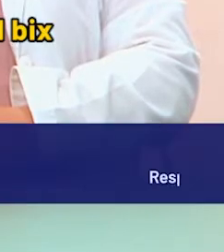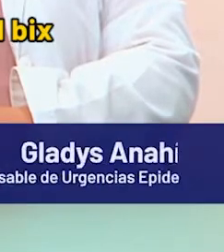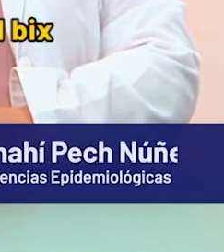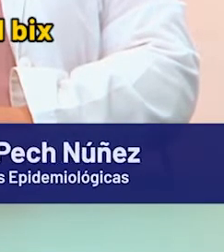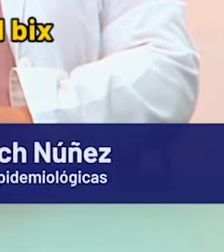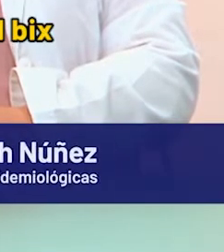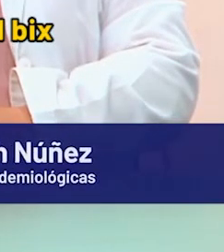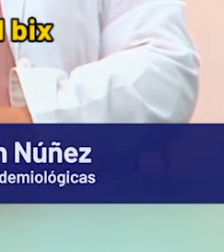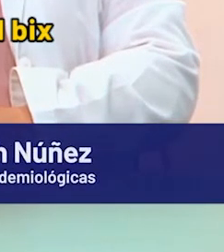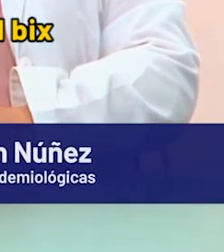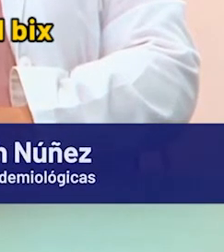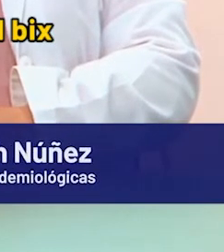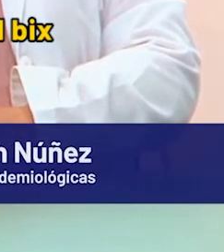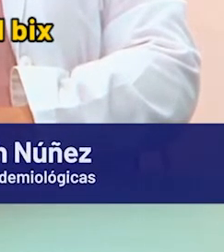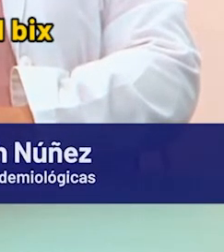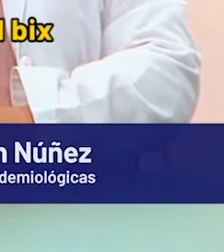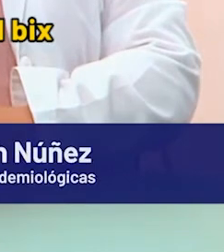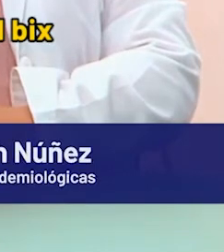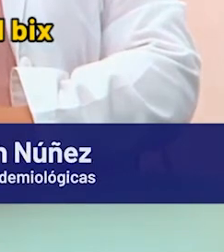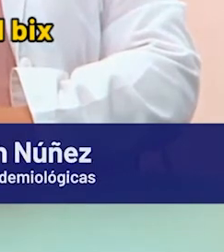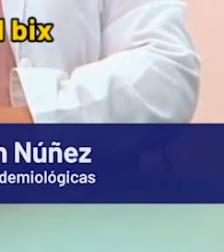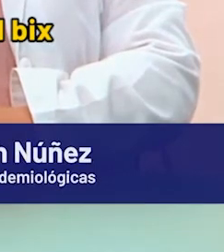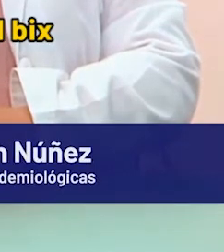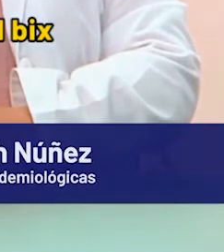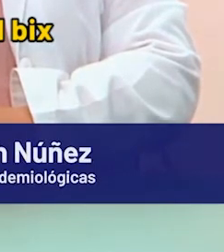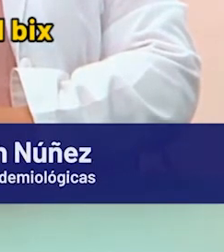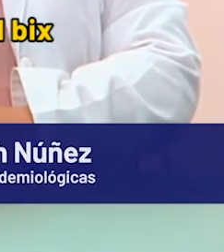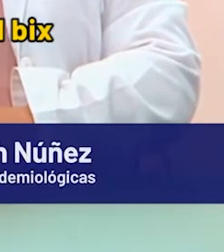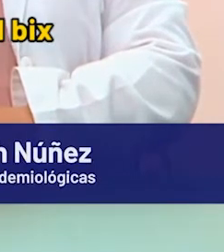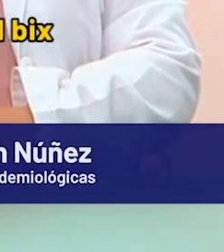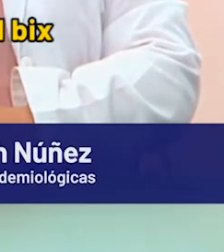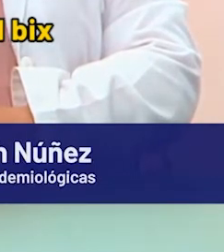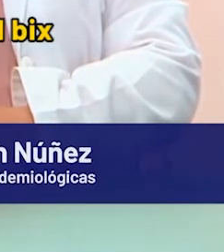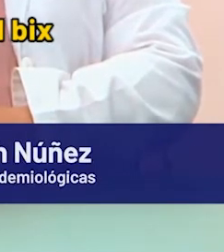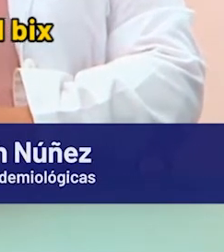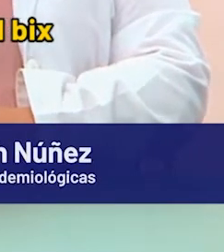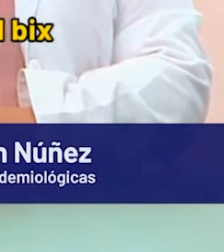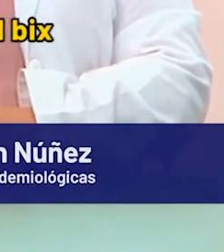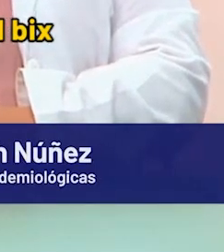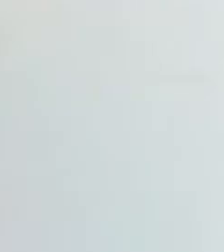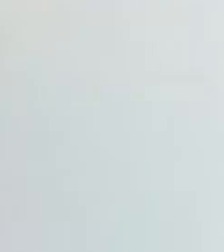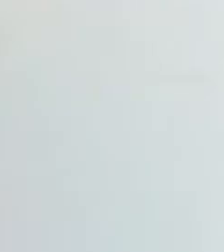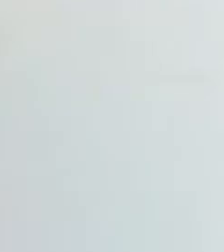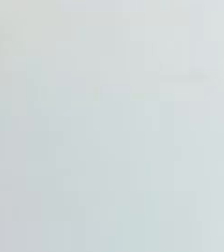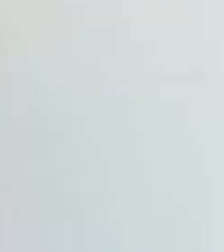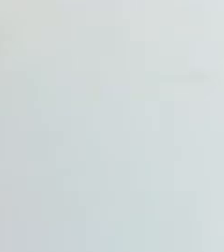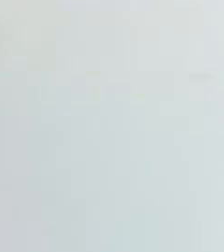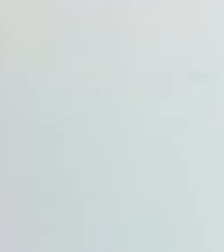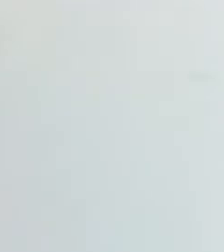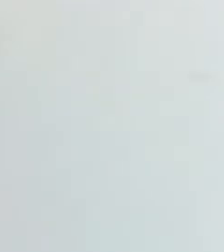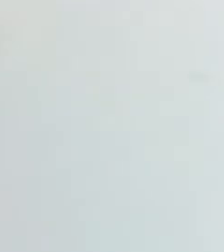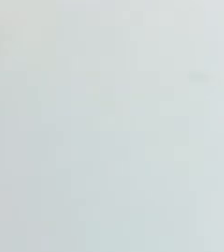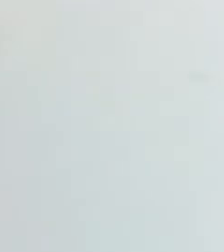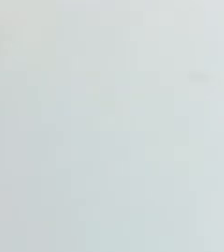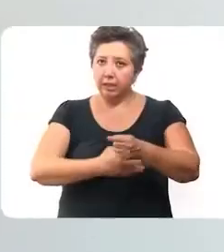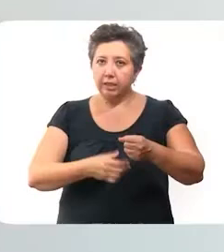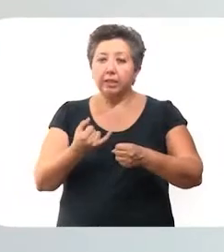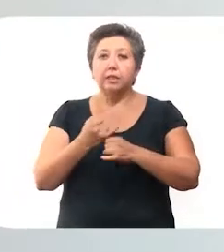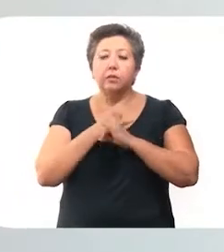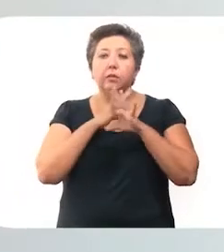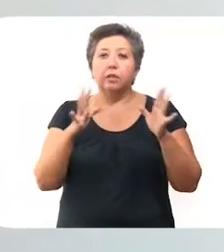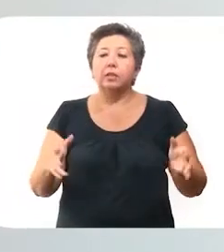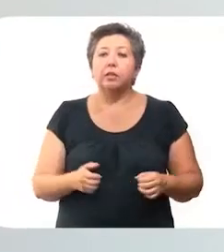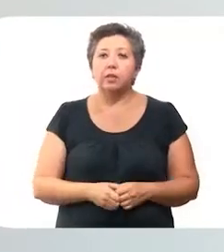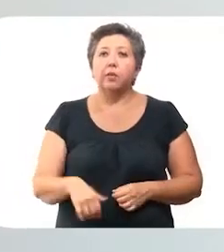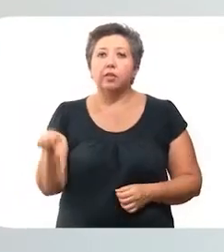Buenas tardes. Nos permitimos dar el parte médico relacionado con el COVID-19 en Yucatán. Adelante, doctora Ana. Gracias, doctora. Buenas tardes. Este es el